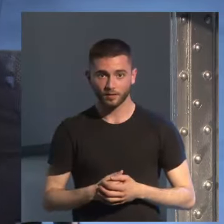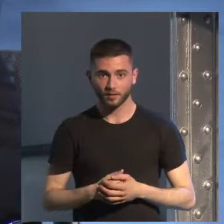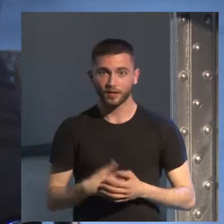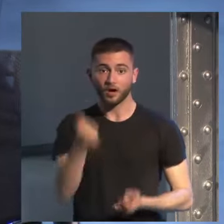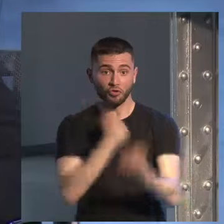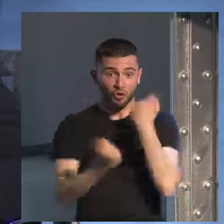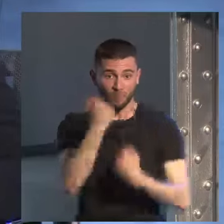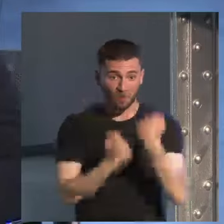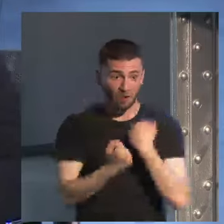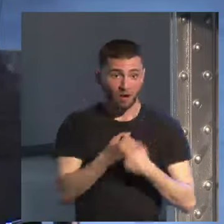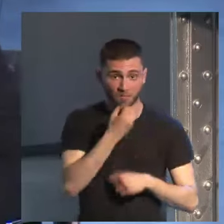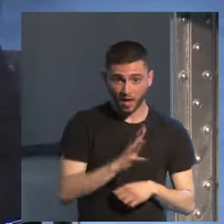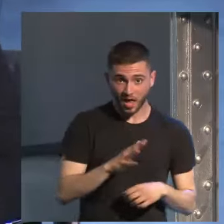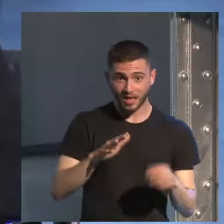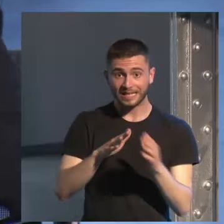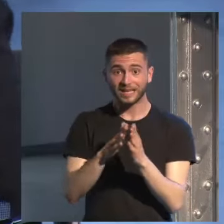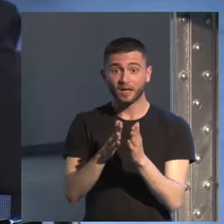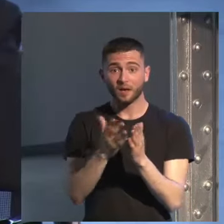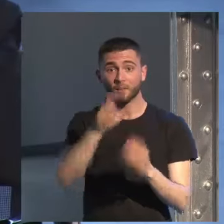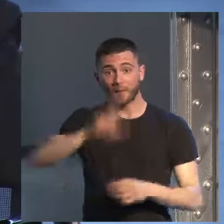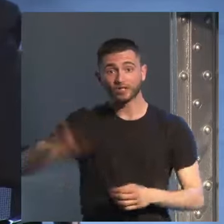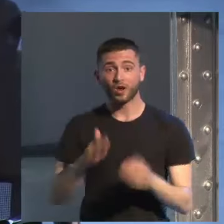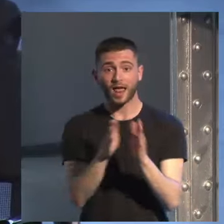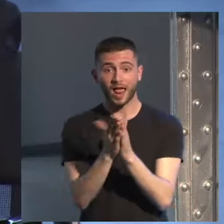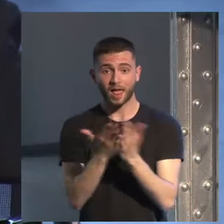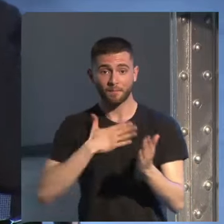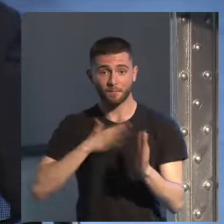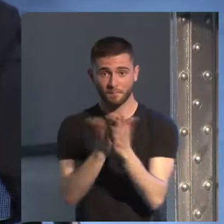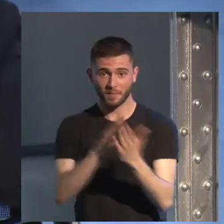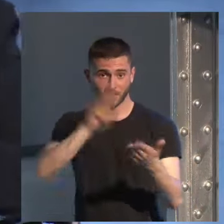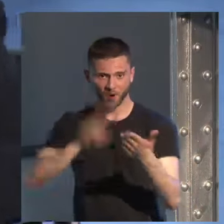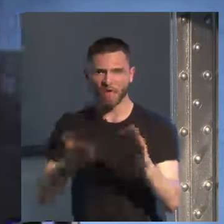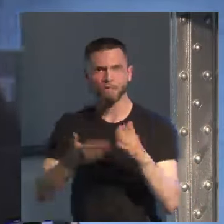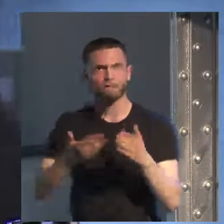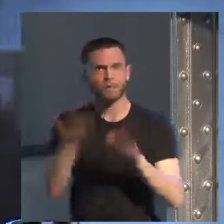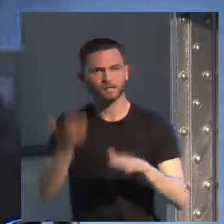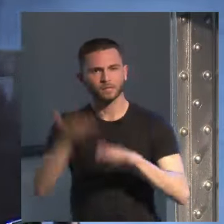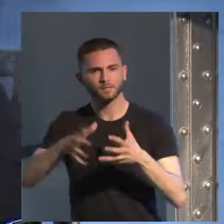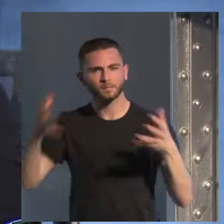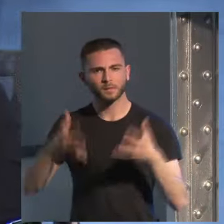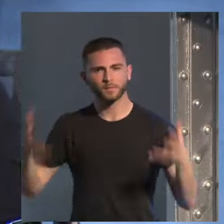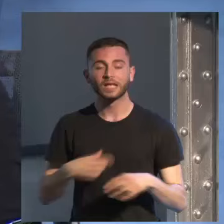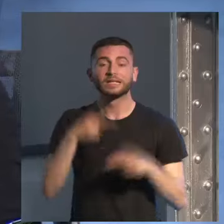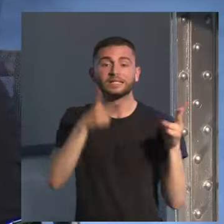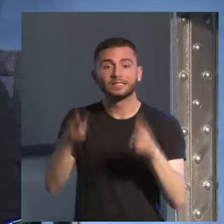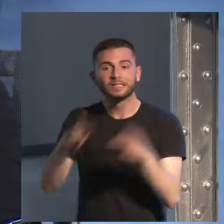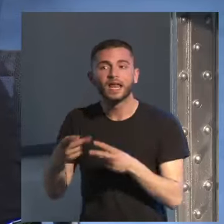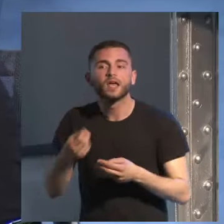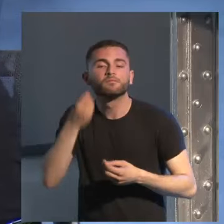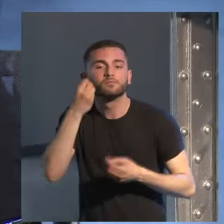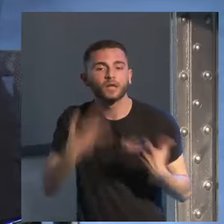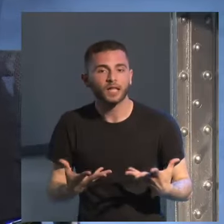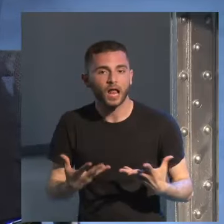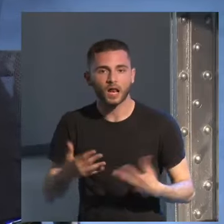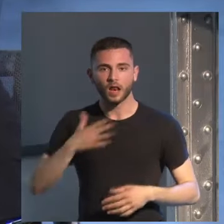Económicamente fue bien. Me dio más lectores. Ahora, claro, luego me preguntaban ¿y qué le ha parecido la serie? Y yo decía que